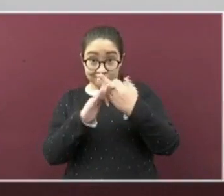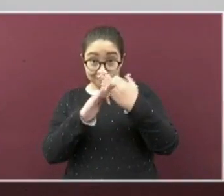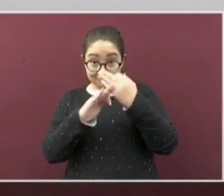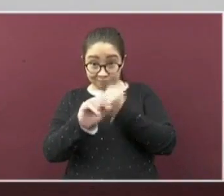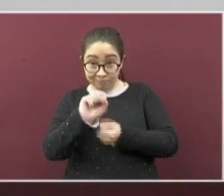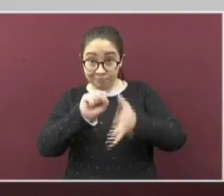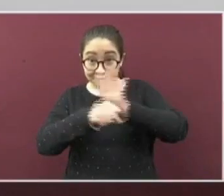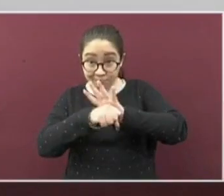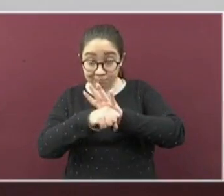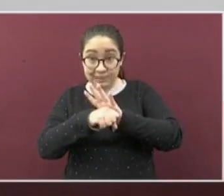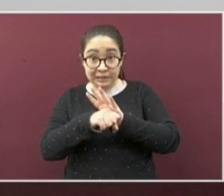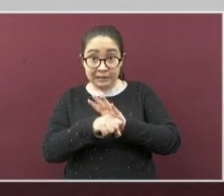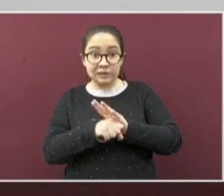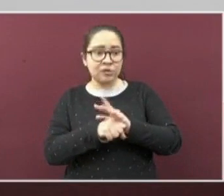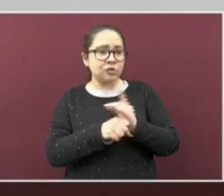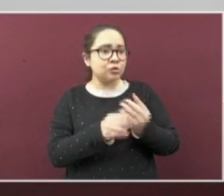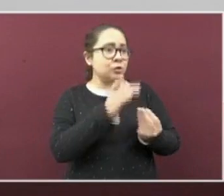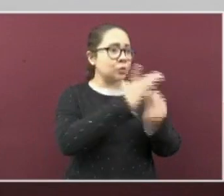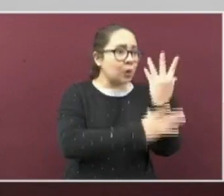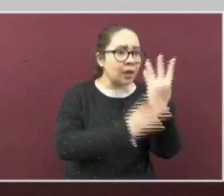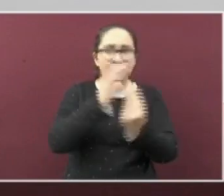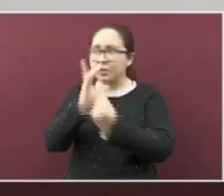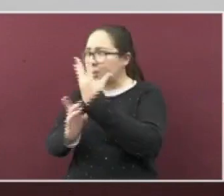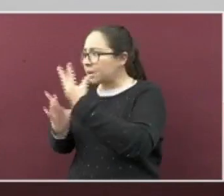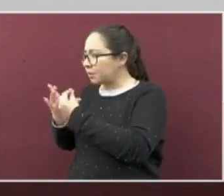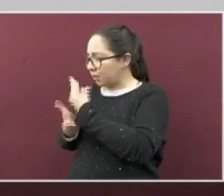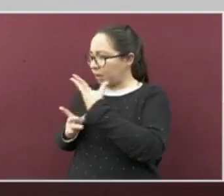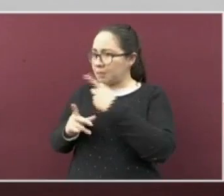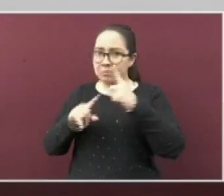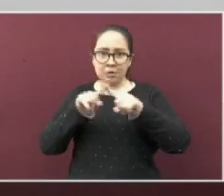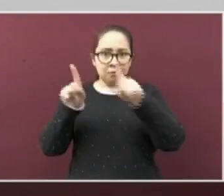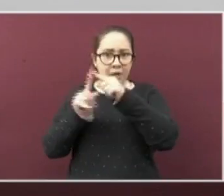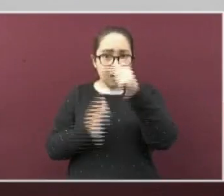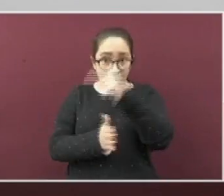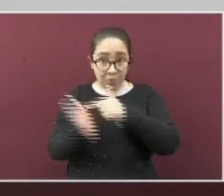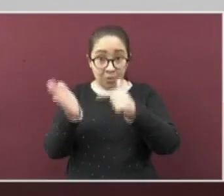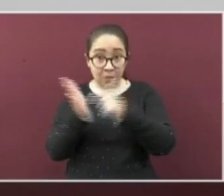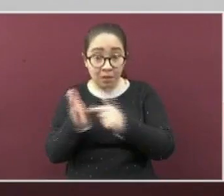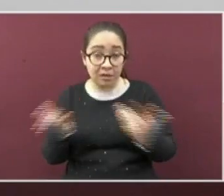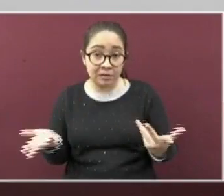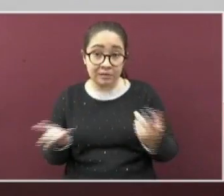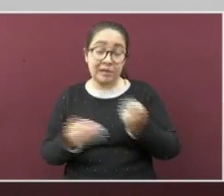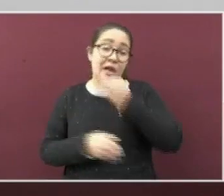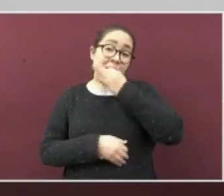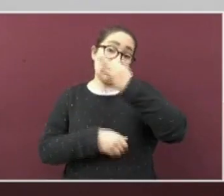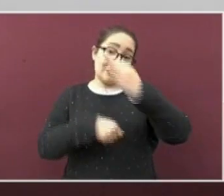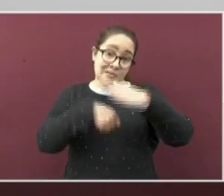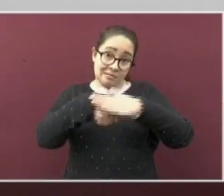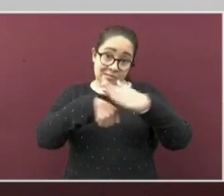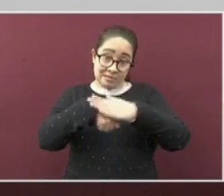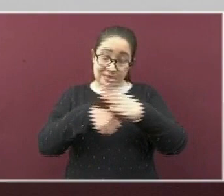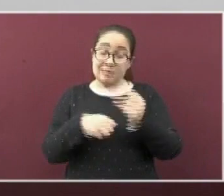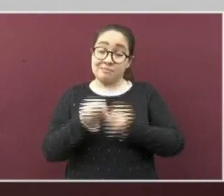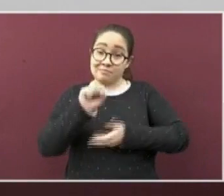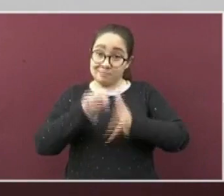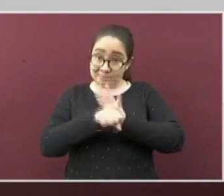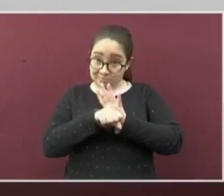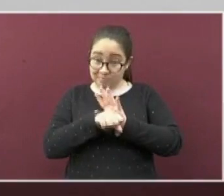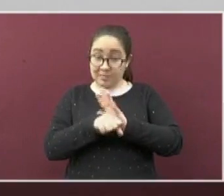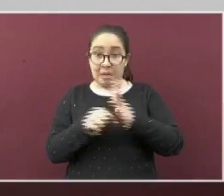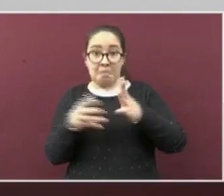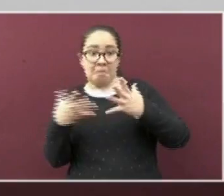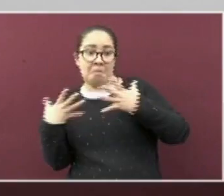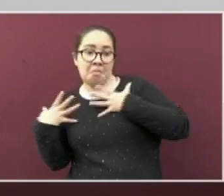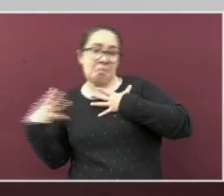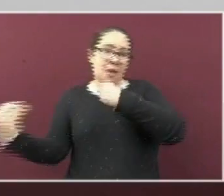padecimiento activo continúan detectándose en diferentes municipios. Indican que el SARS-CoV-2 se encuentra disperso en varios